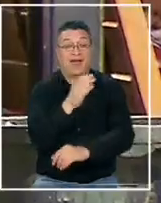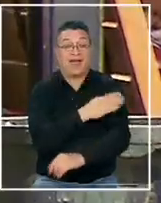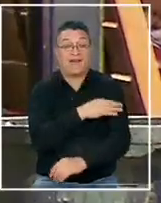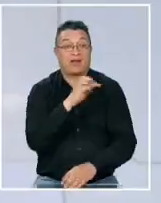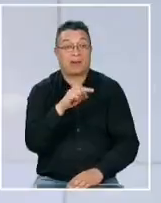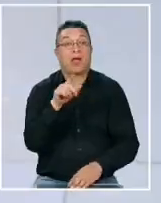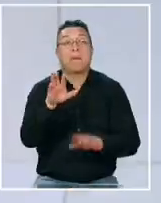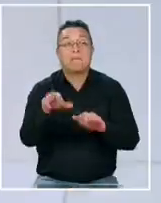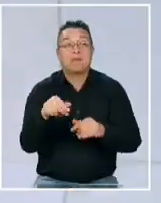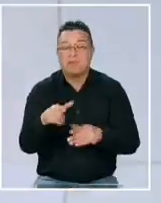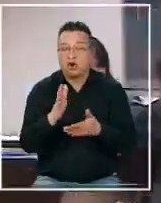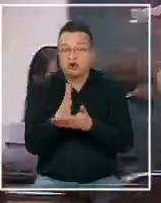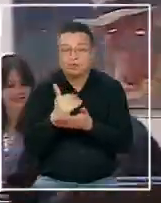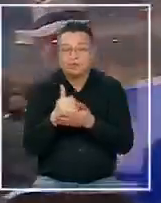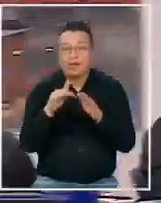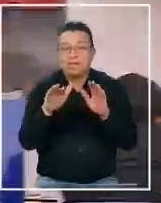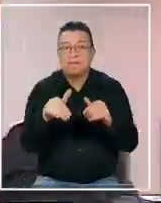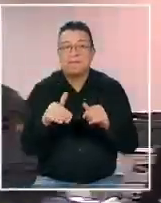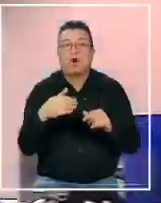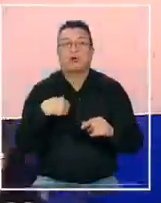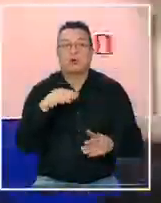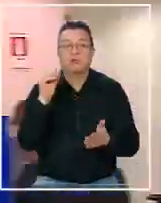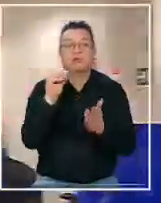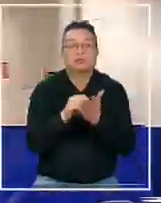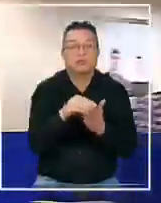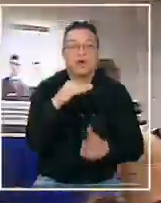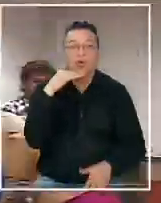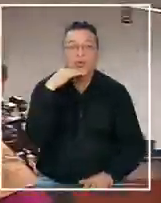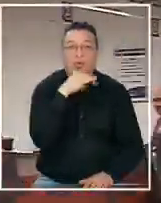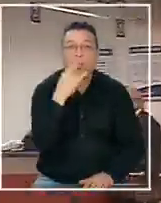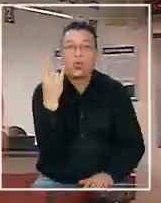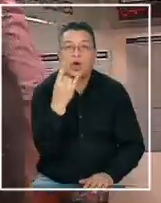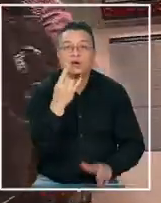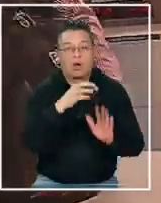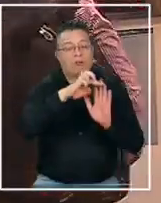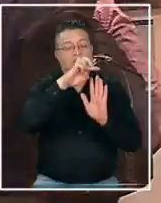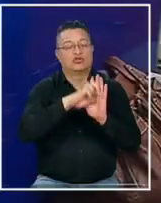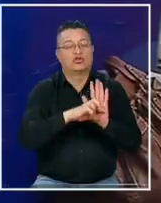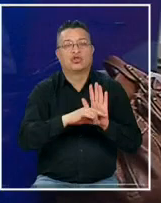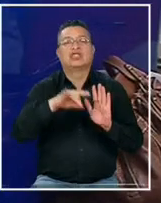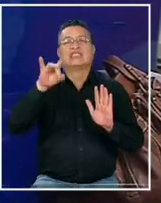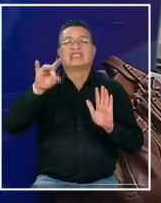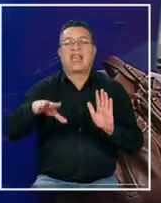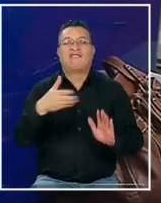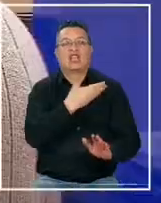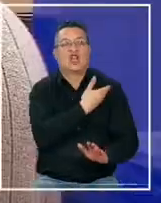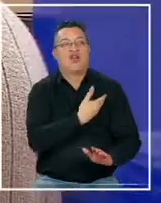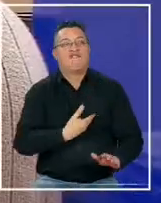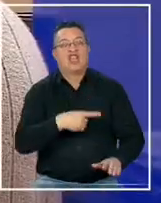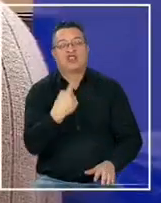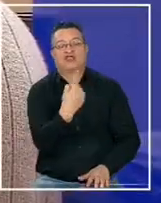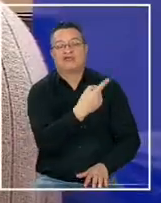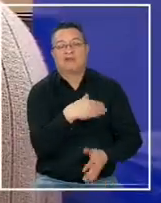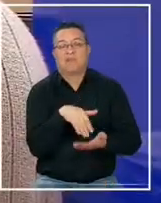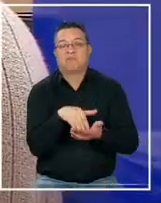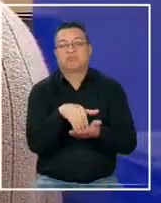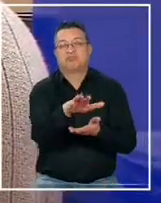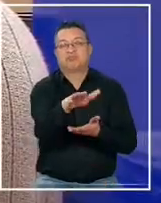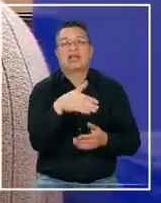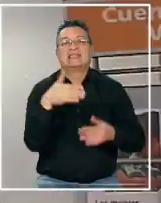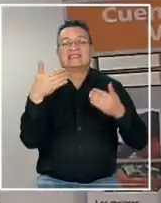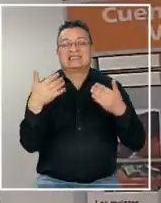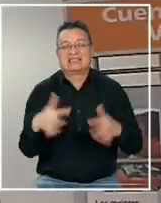ocupó esta misma estrategia, es decir, colocarle urgencia a un proyecto que saben el gobierno que se va a rechazar. Hubo